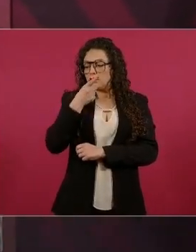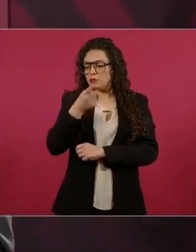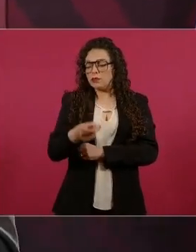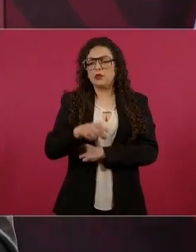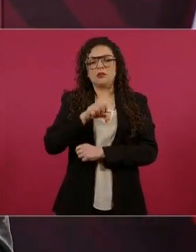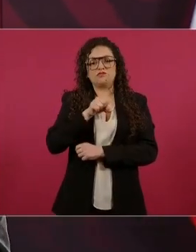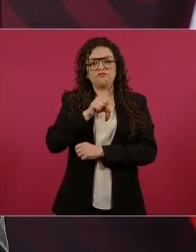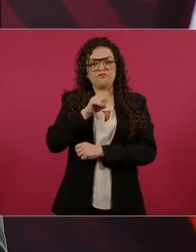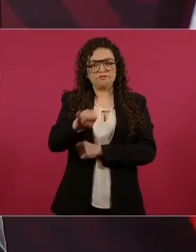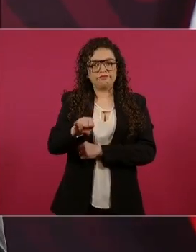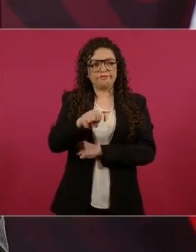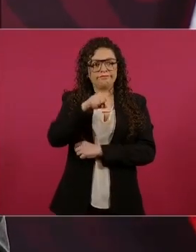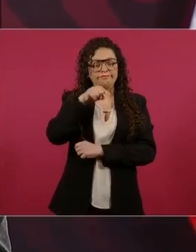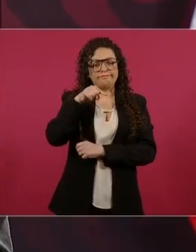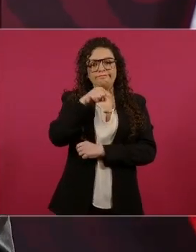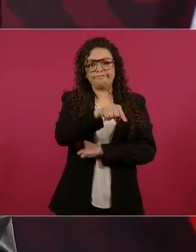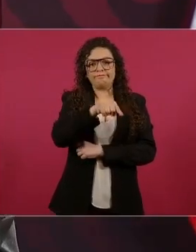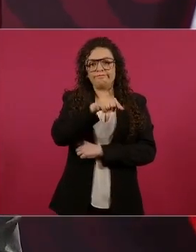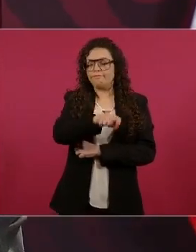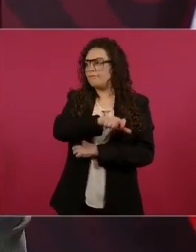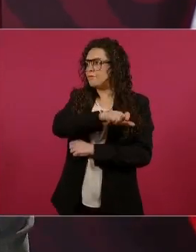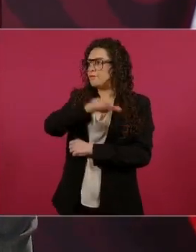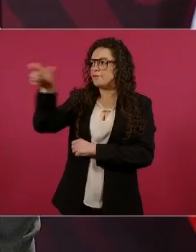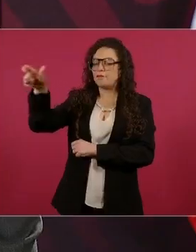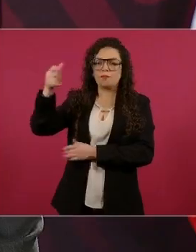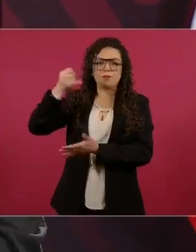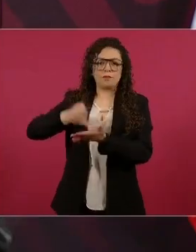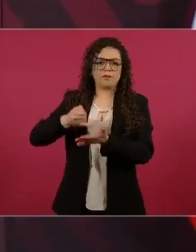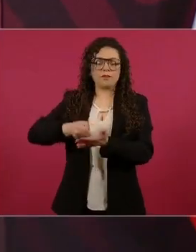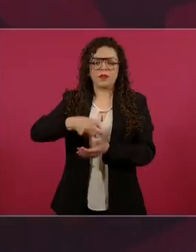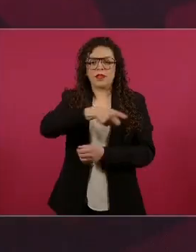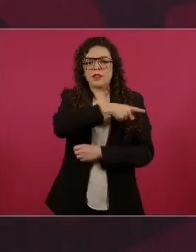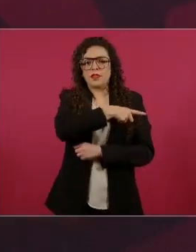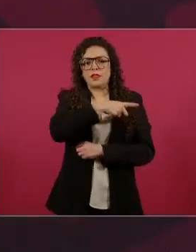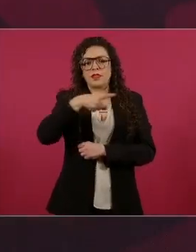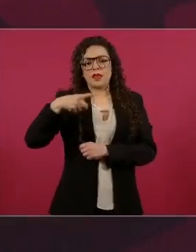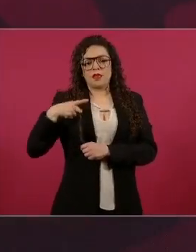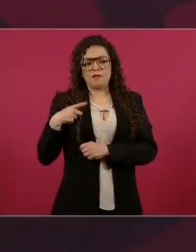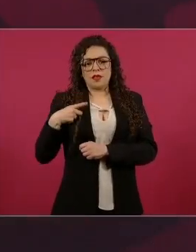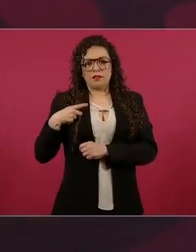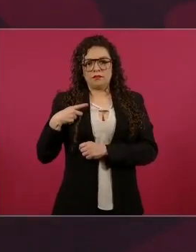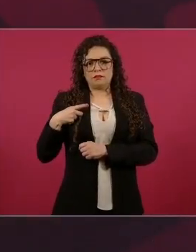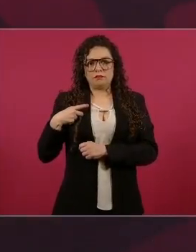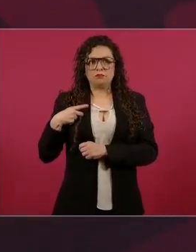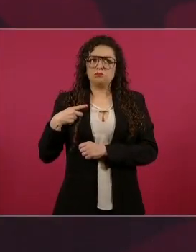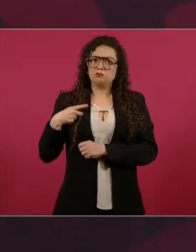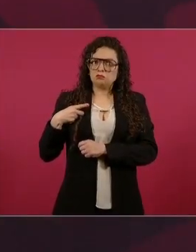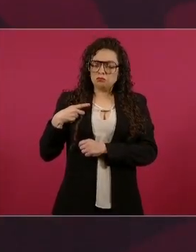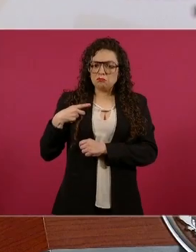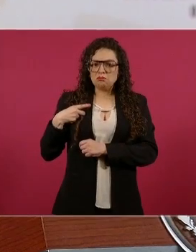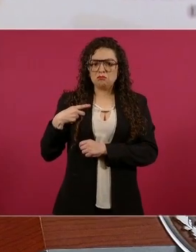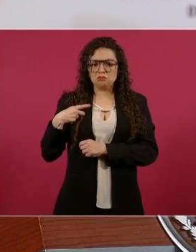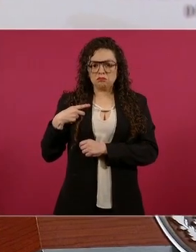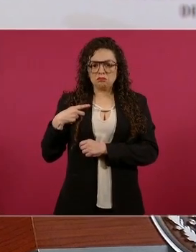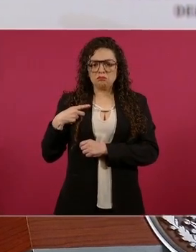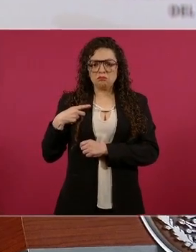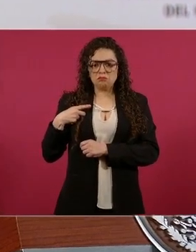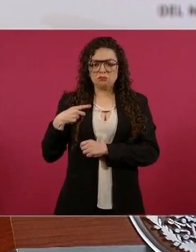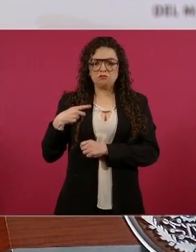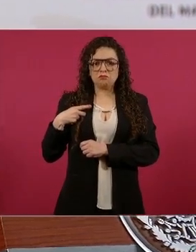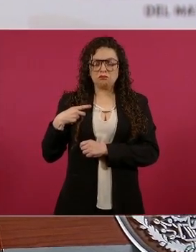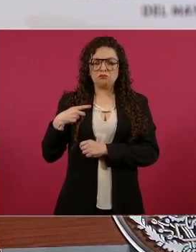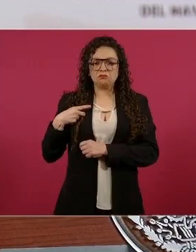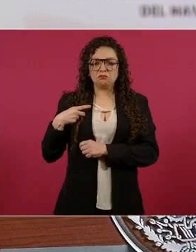el crédito, en uso de sus facultades quien tiene que pagar